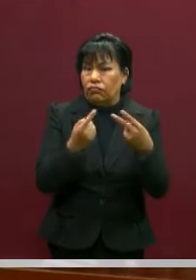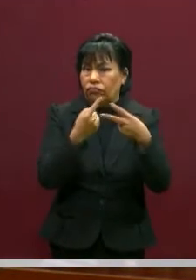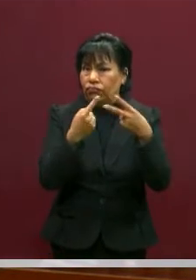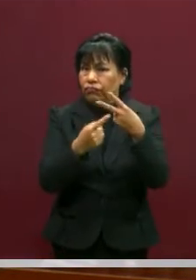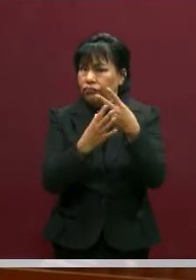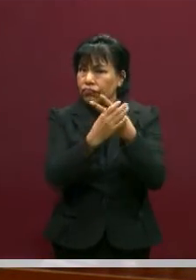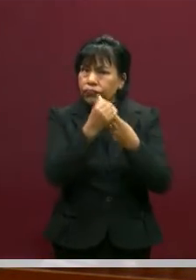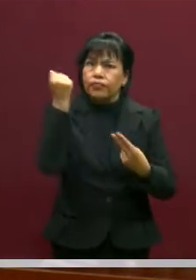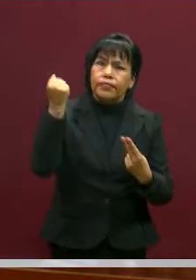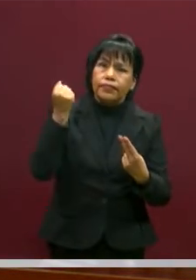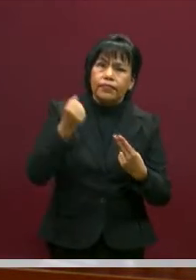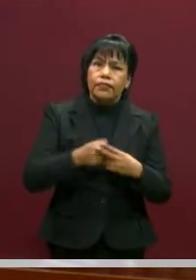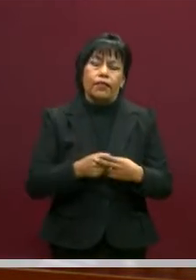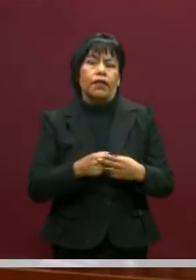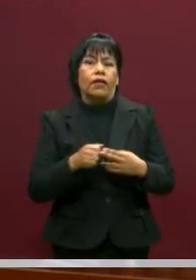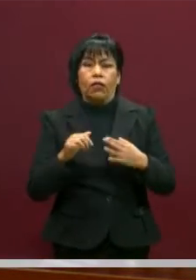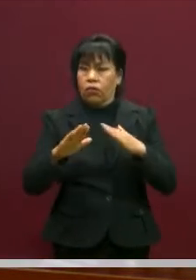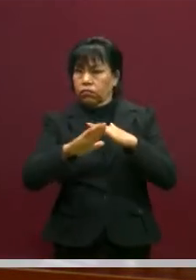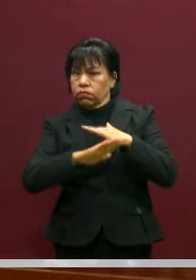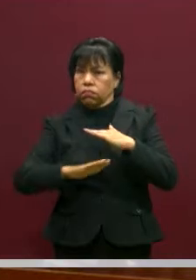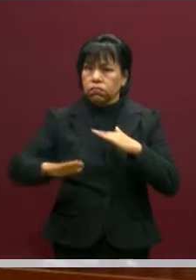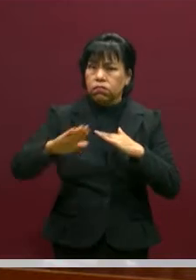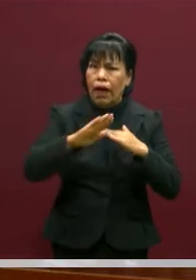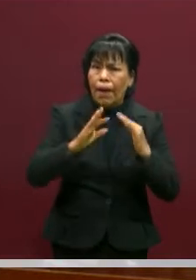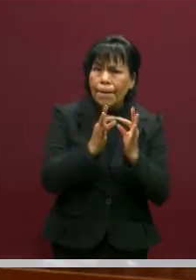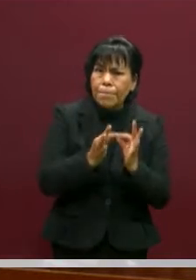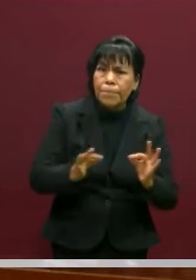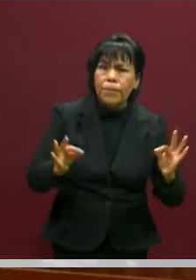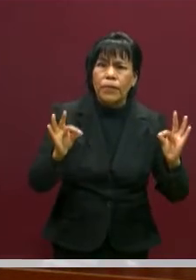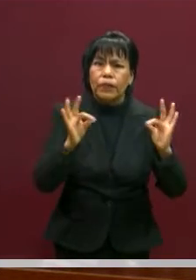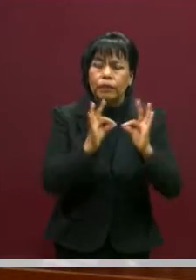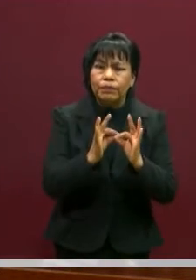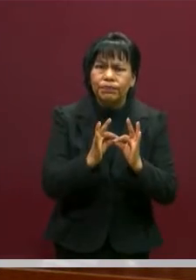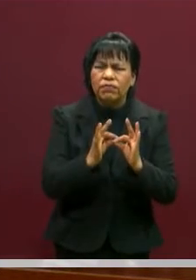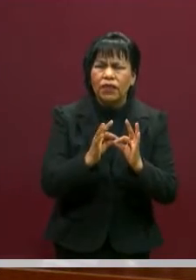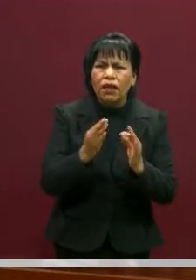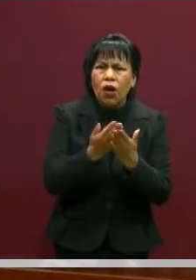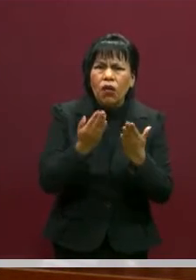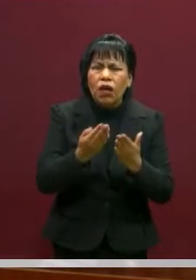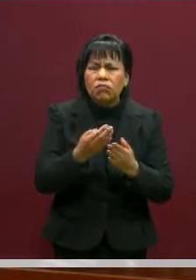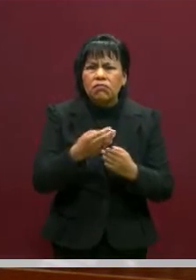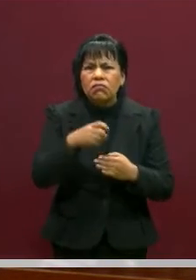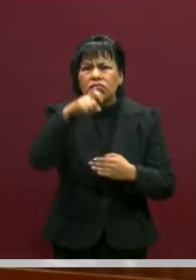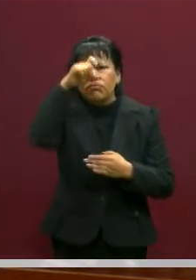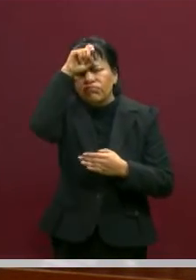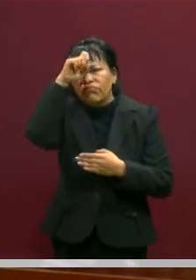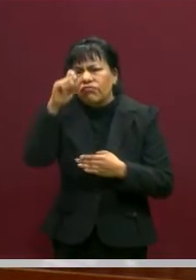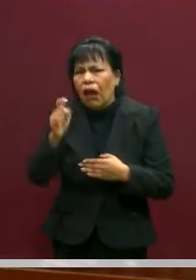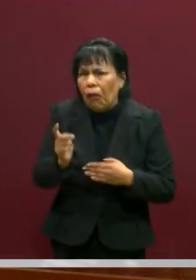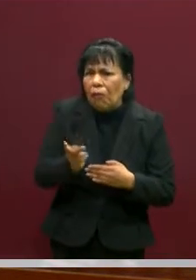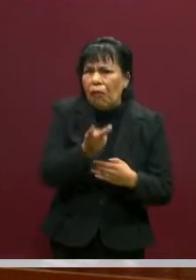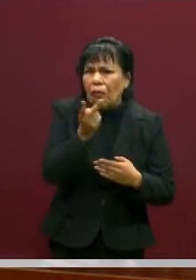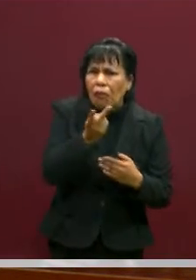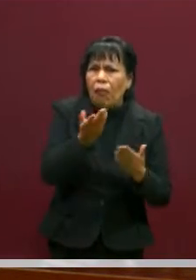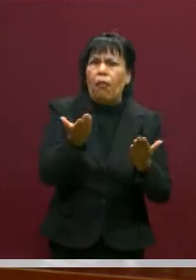Y con base en eso, quiero hacer algunas interrogantes. Por ejemplo,